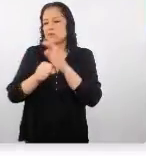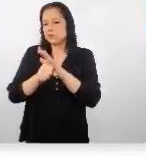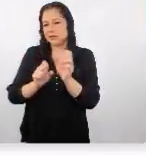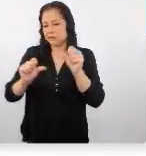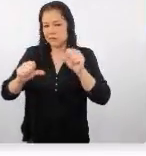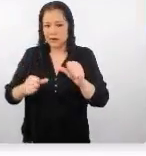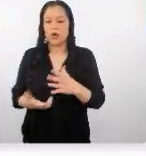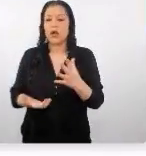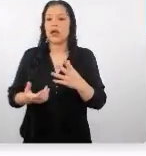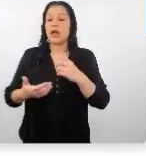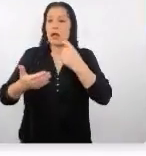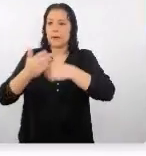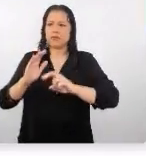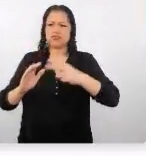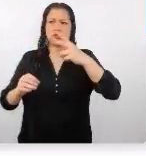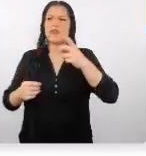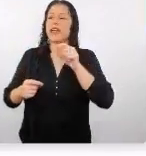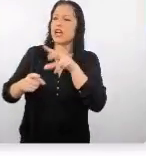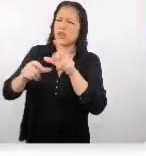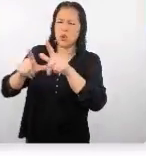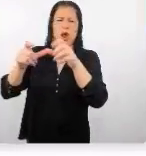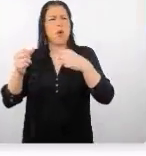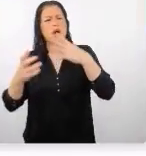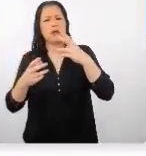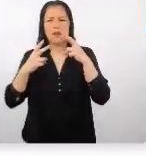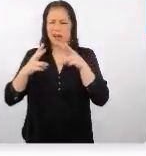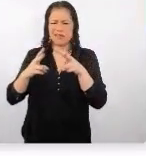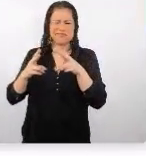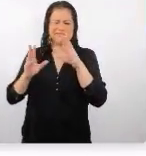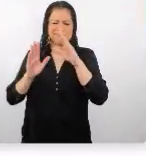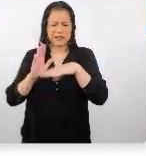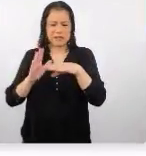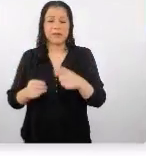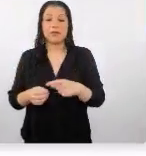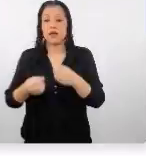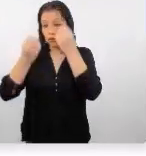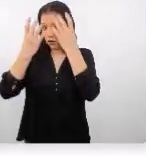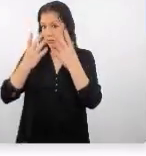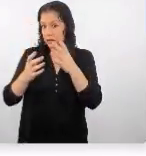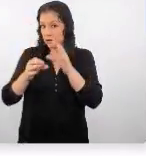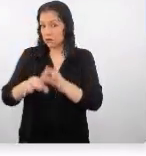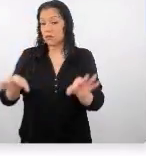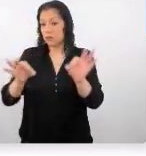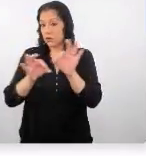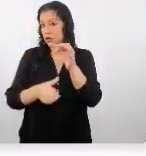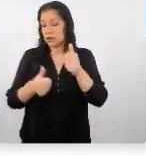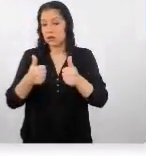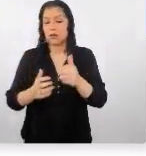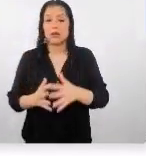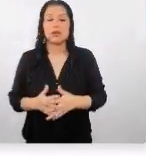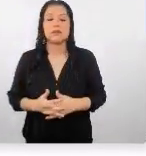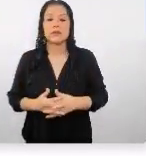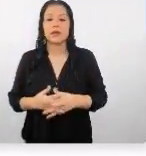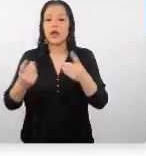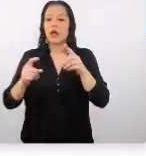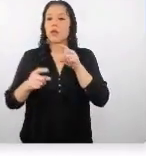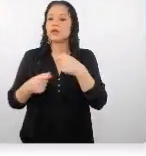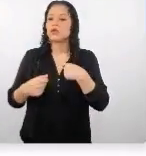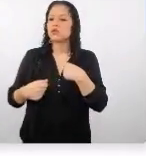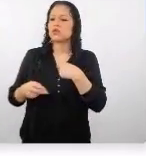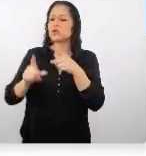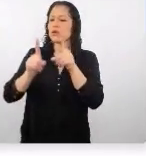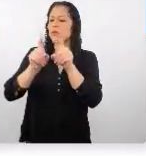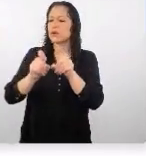destino o algo que no lo cumplan y un dato interesante es que cuando le preguntamos